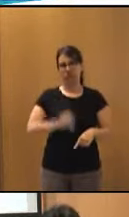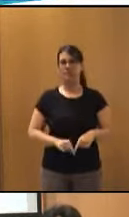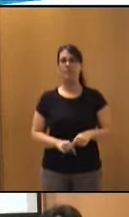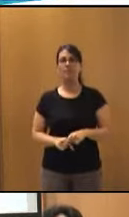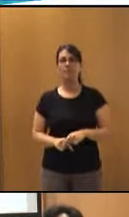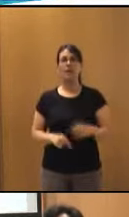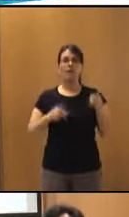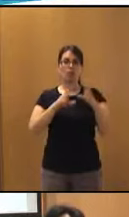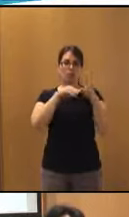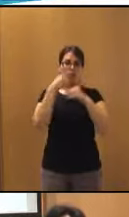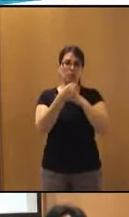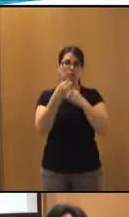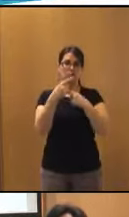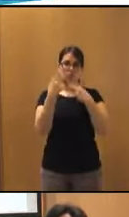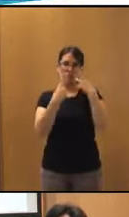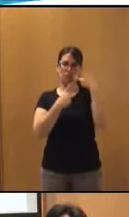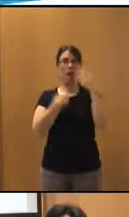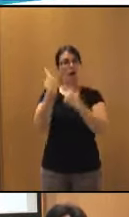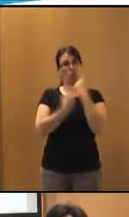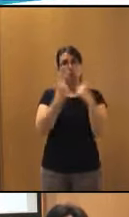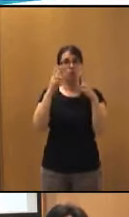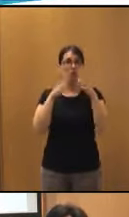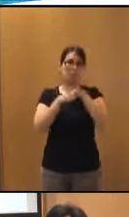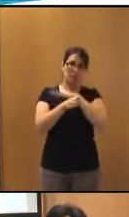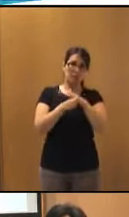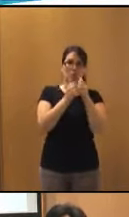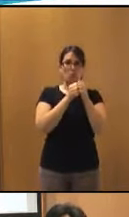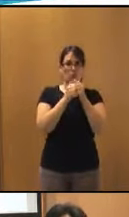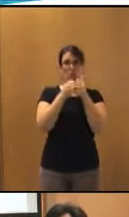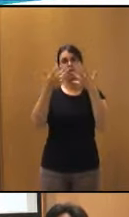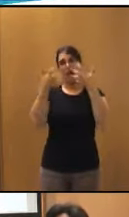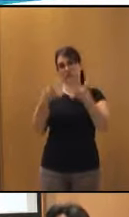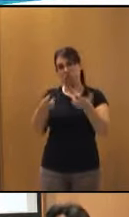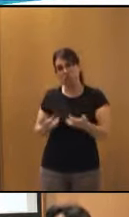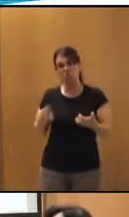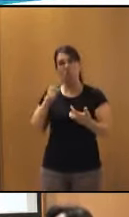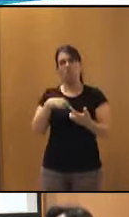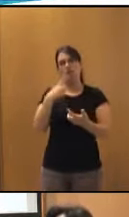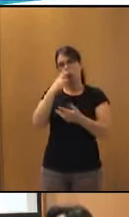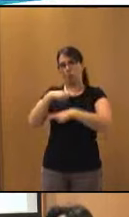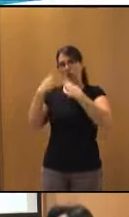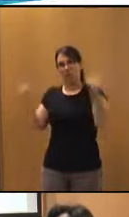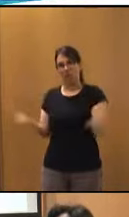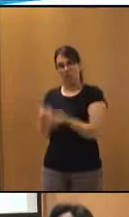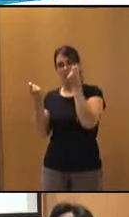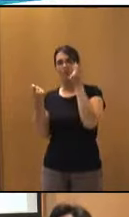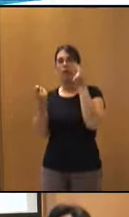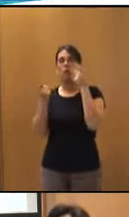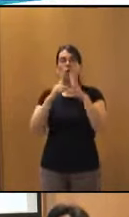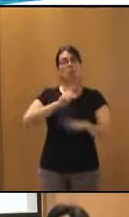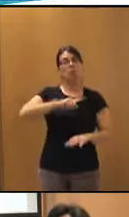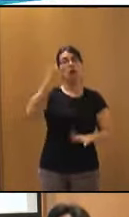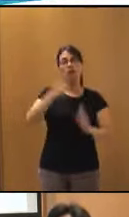algunos documentos sobre accesibilidad en videojuegos, algunos artículos y publicaciones, pero digamos que la que es más